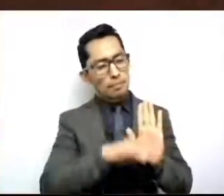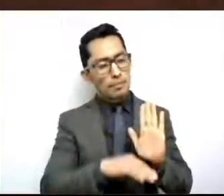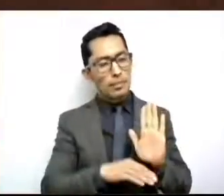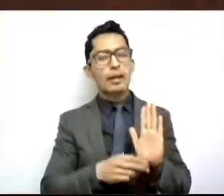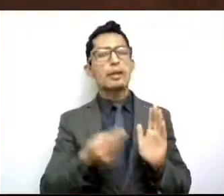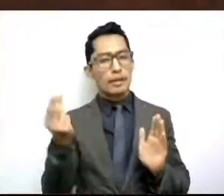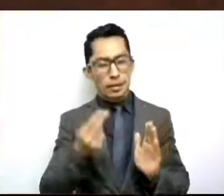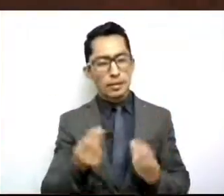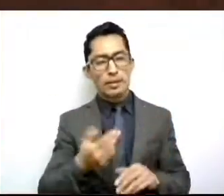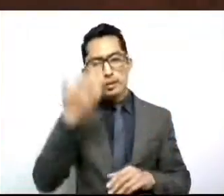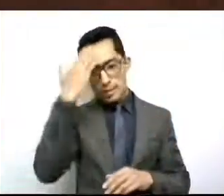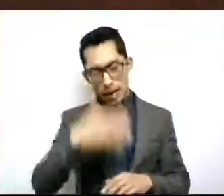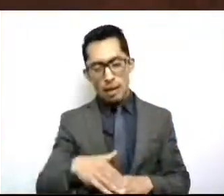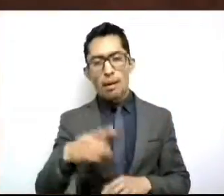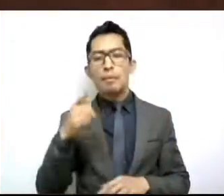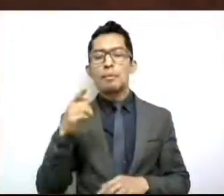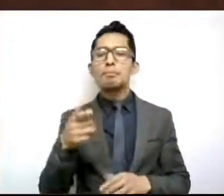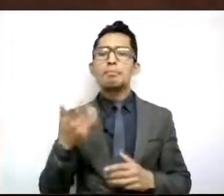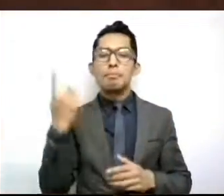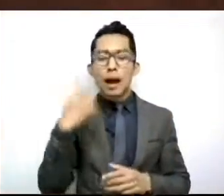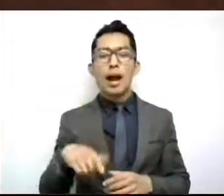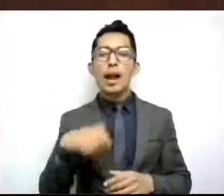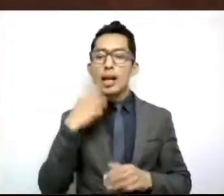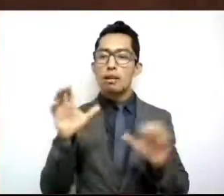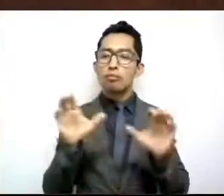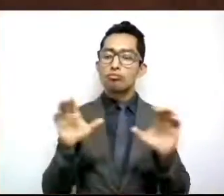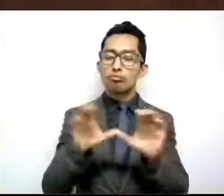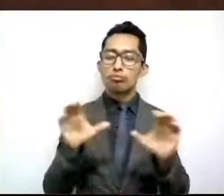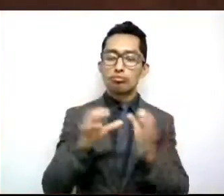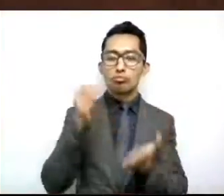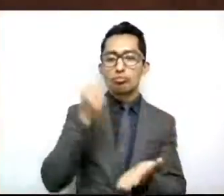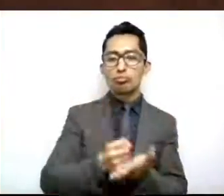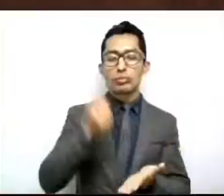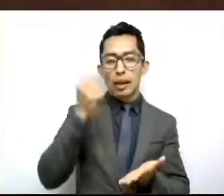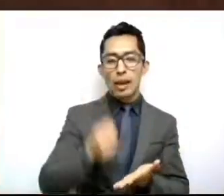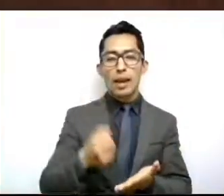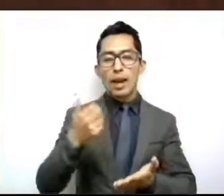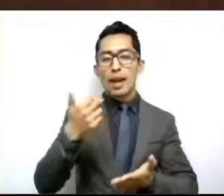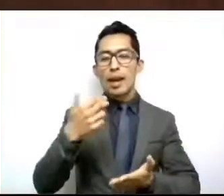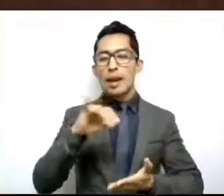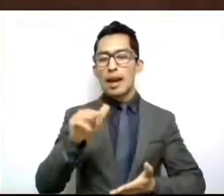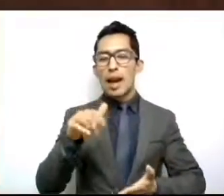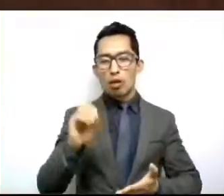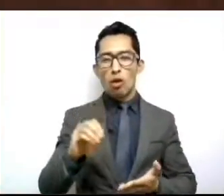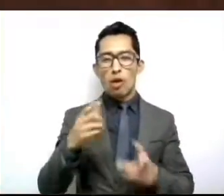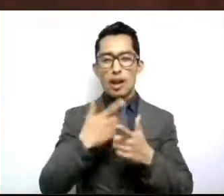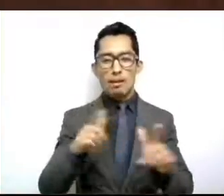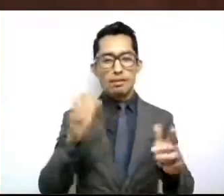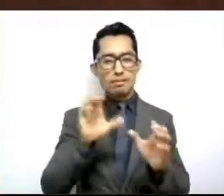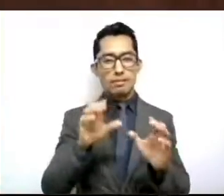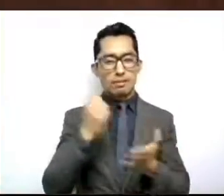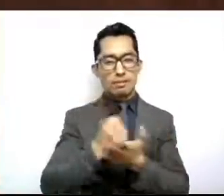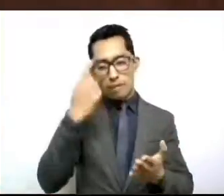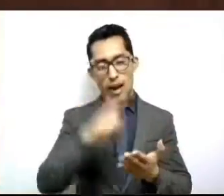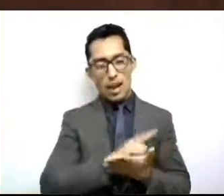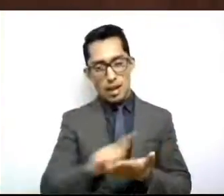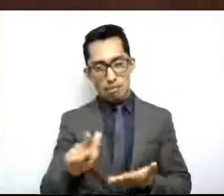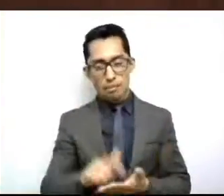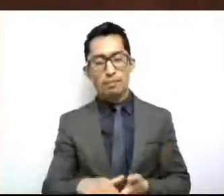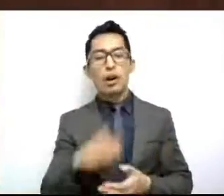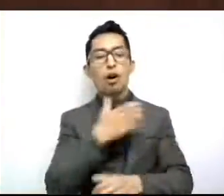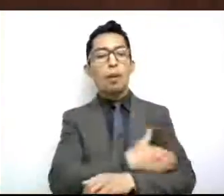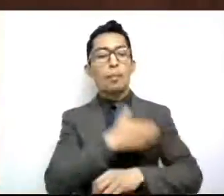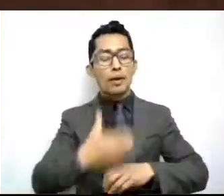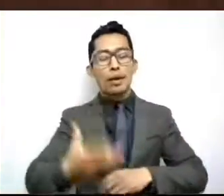para contar con la certificación Jato Libre Certificado. Compañeras y compañeros